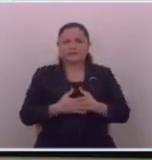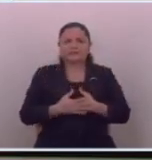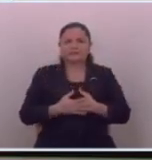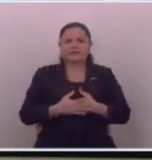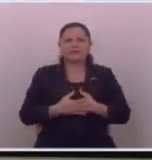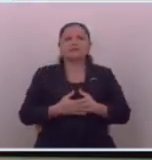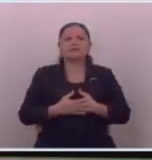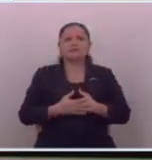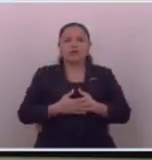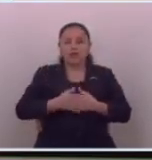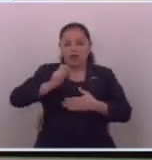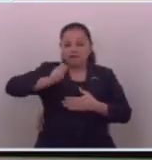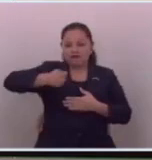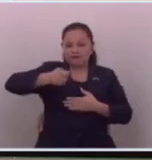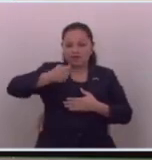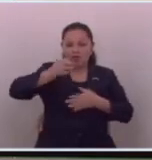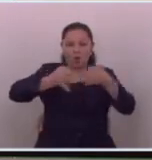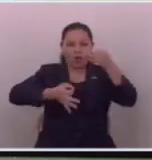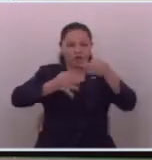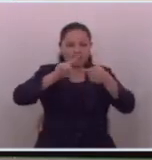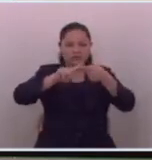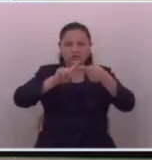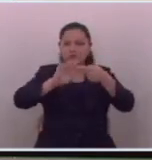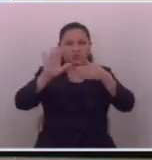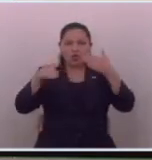ya se hicieron fiscales jueces